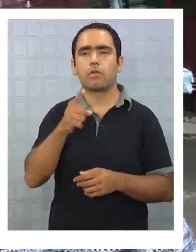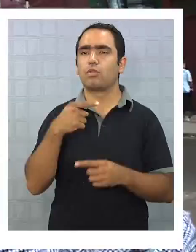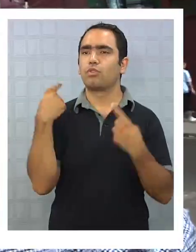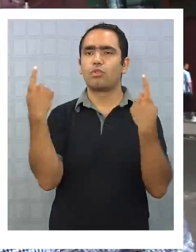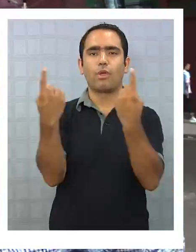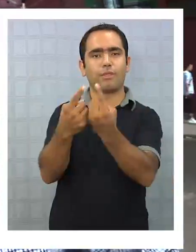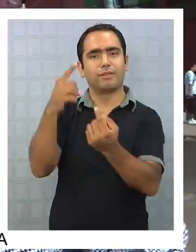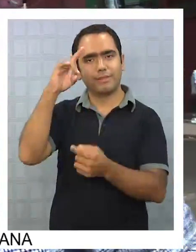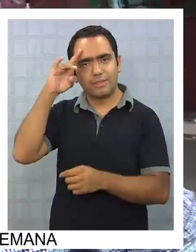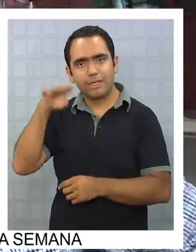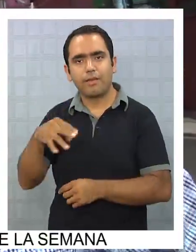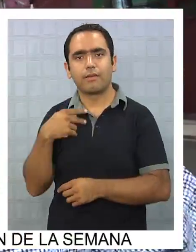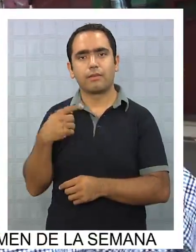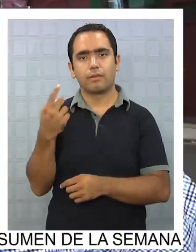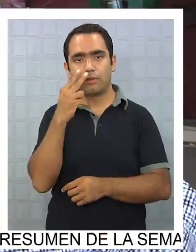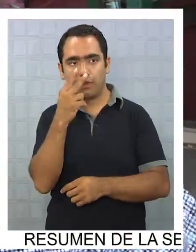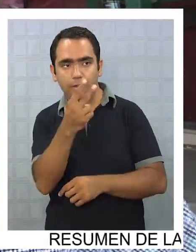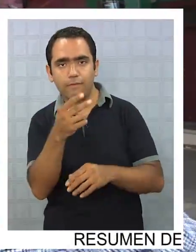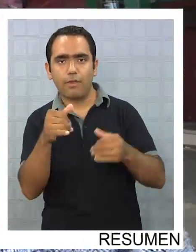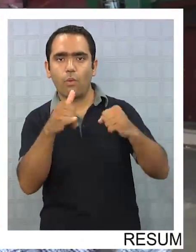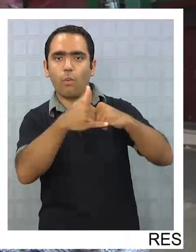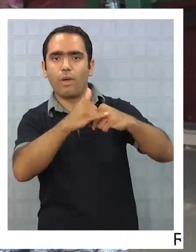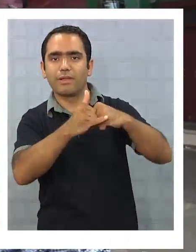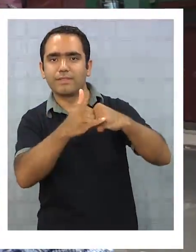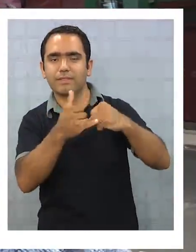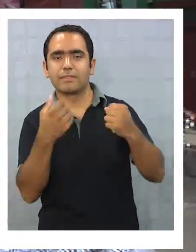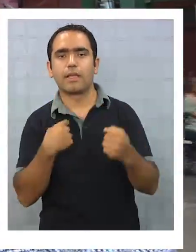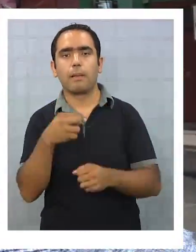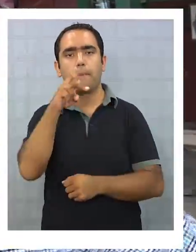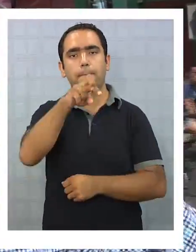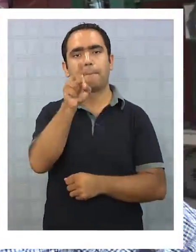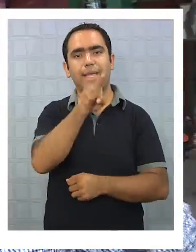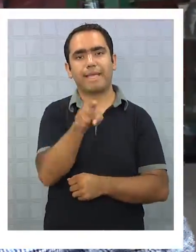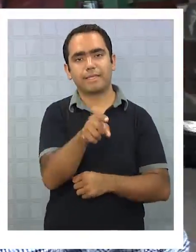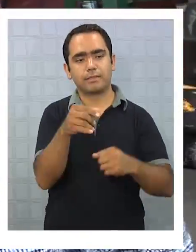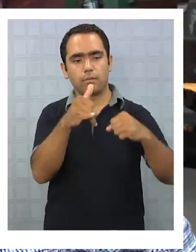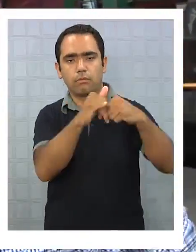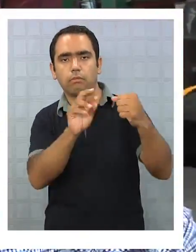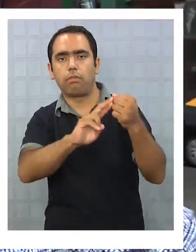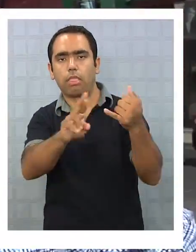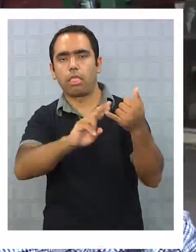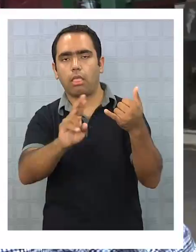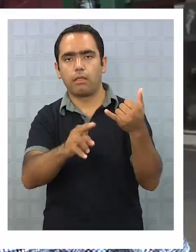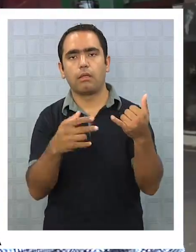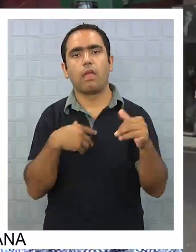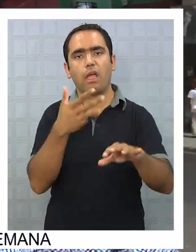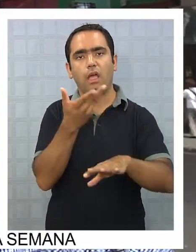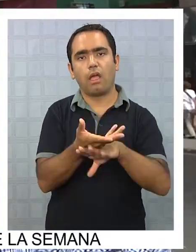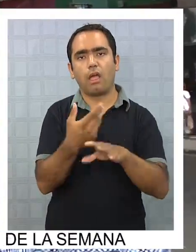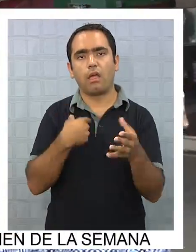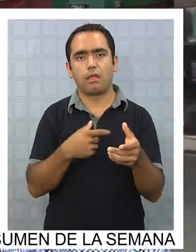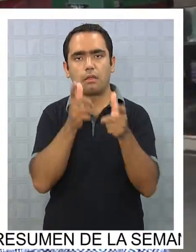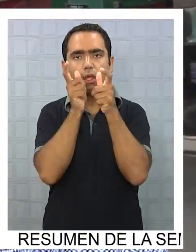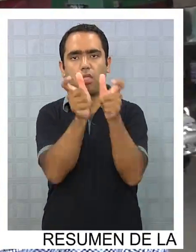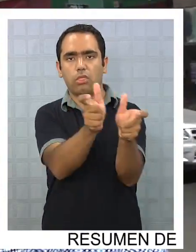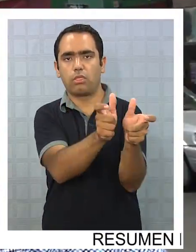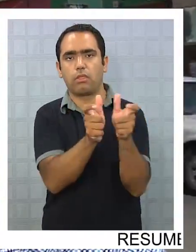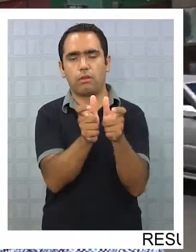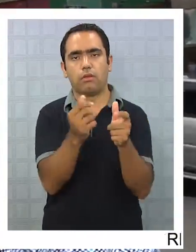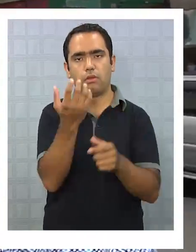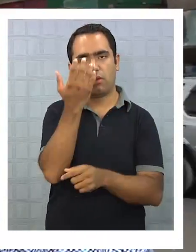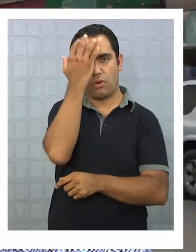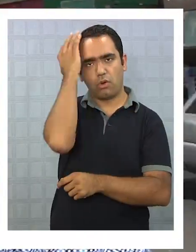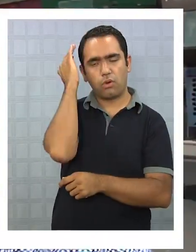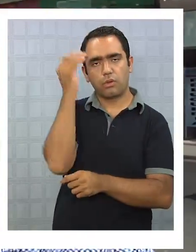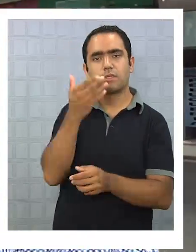como todos saben y ha sido evidenciado a través de los famosos WhatsApp del grupo PS recargado que hubo una maniobra desde el senador